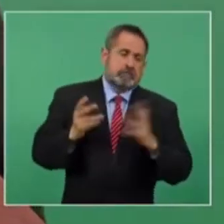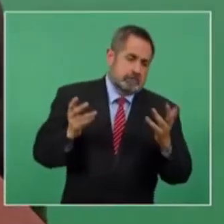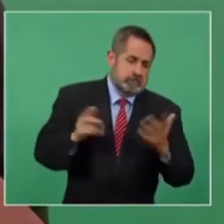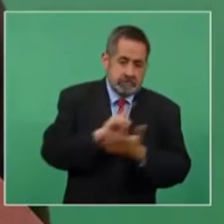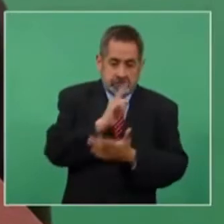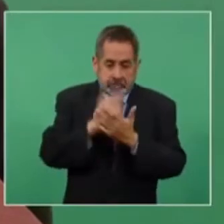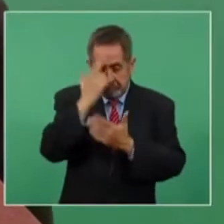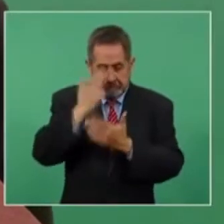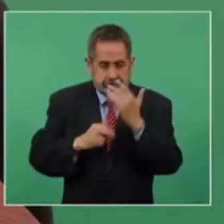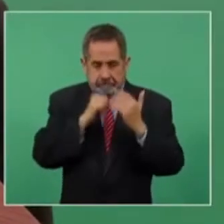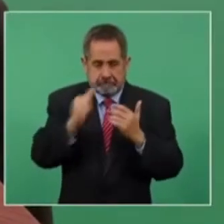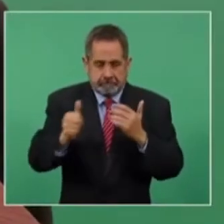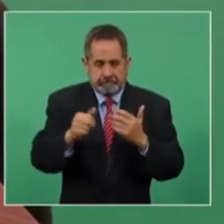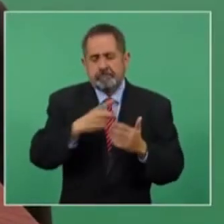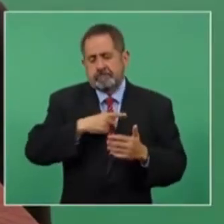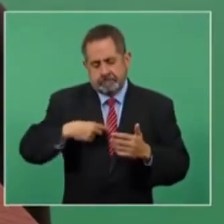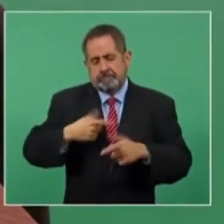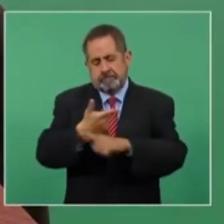delito.